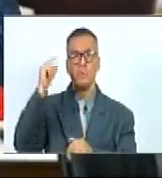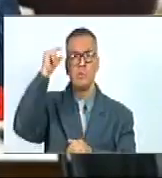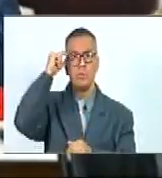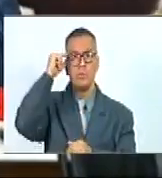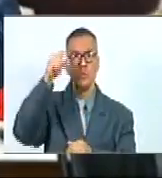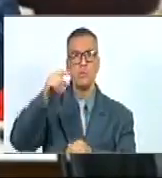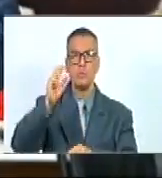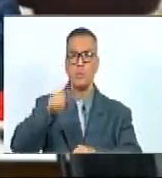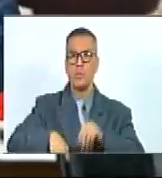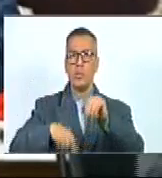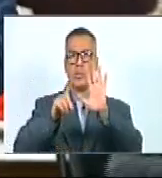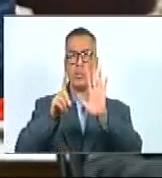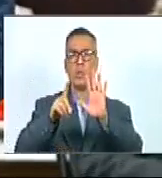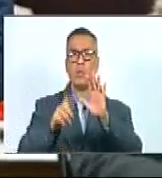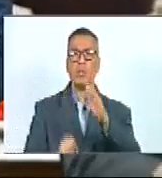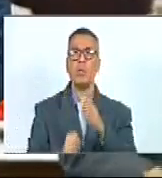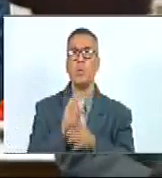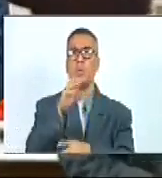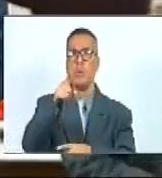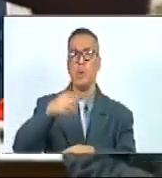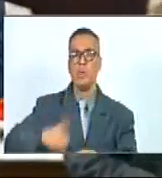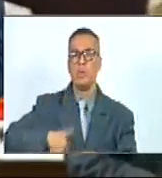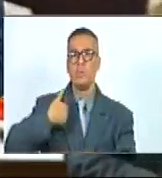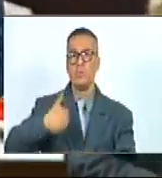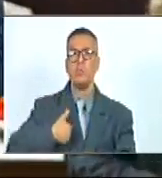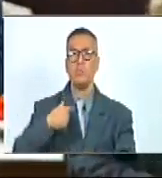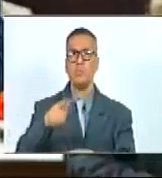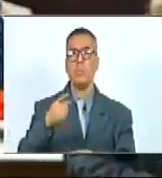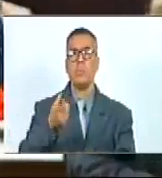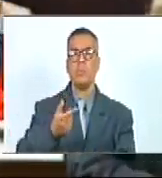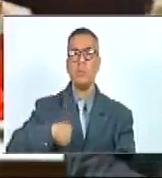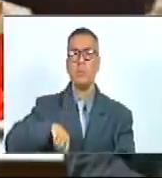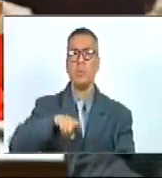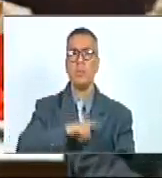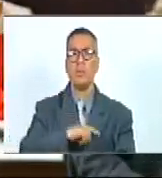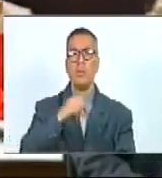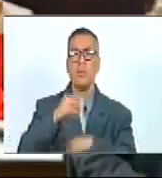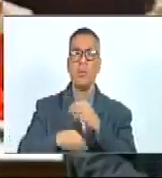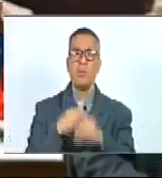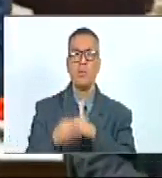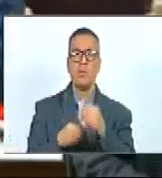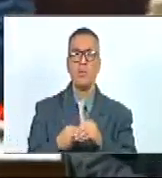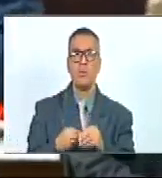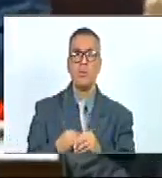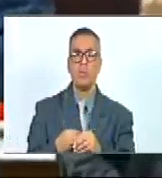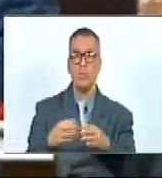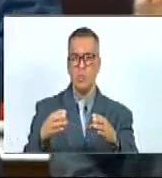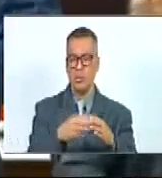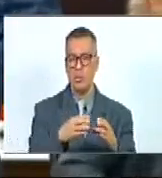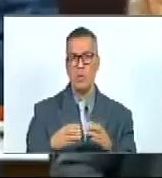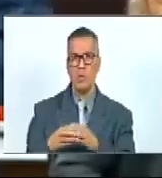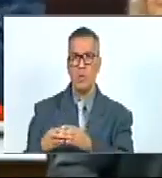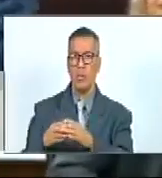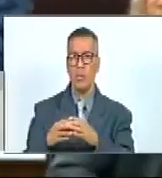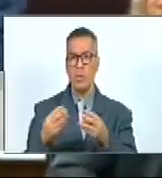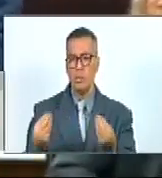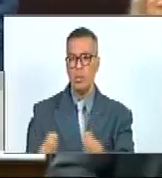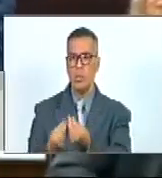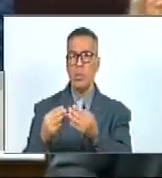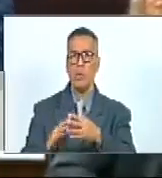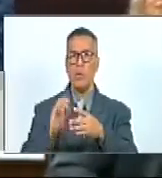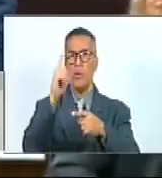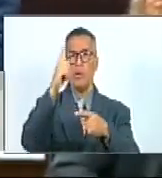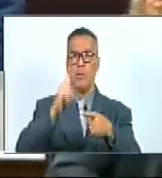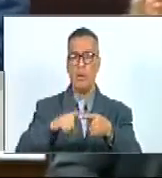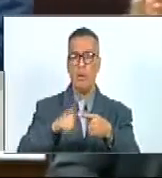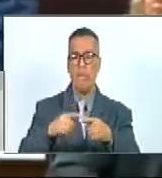16 aprovechamos entonces para realizar reuniones bilaterales la primera